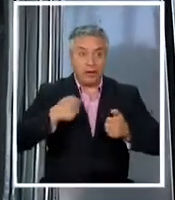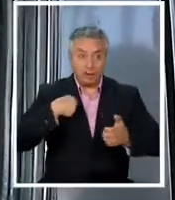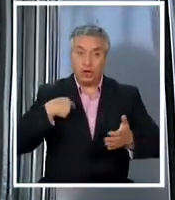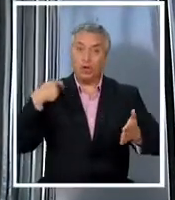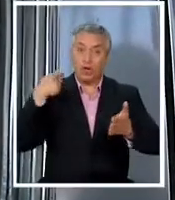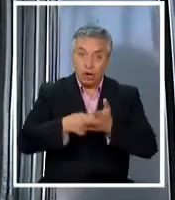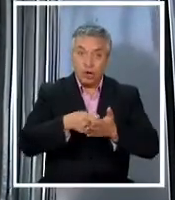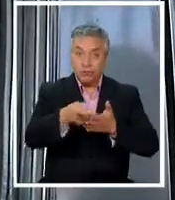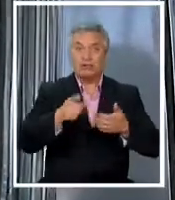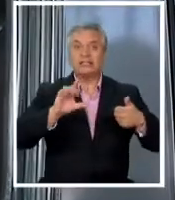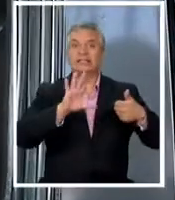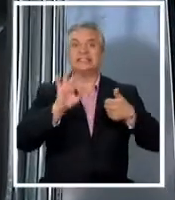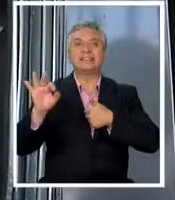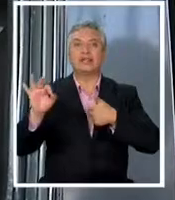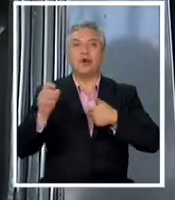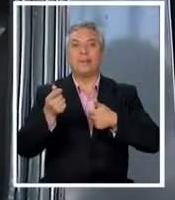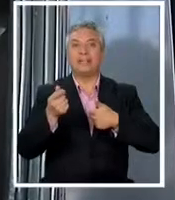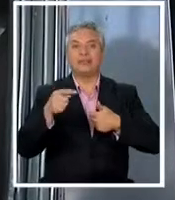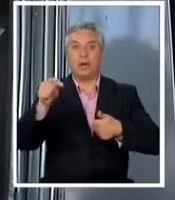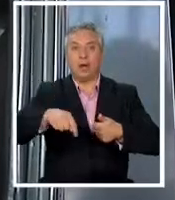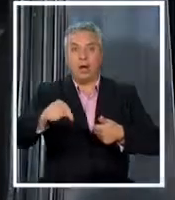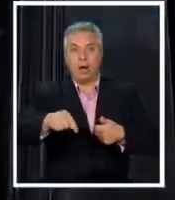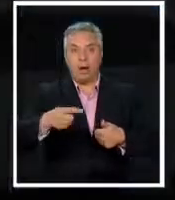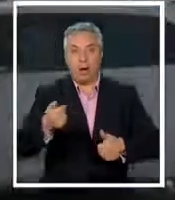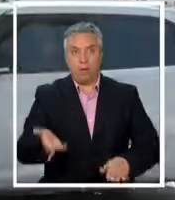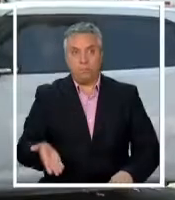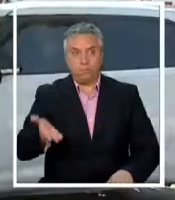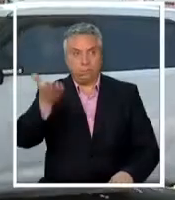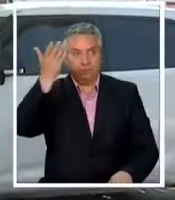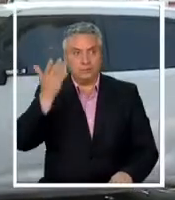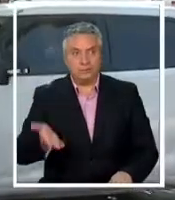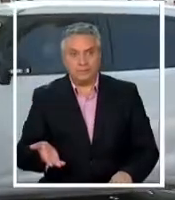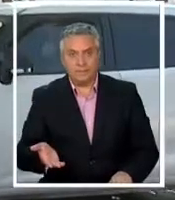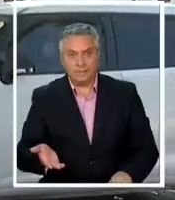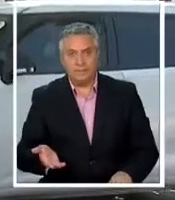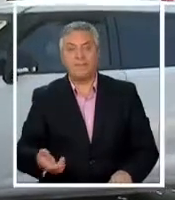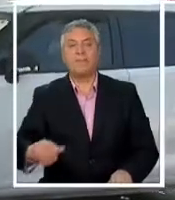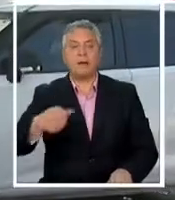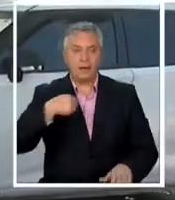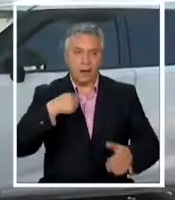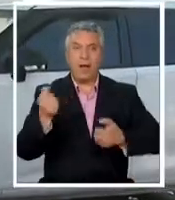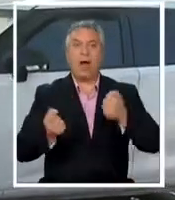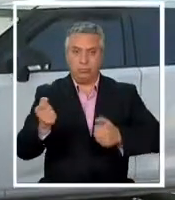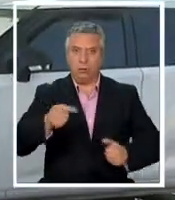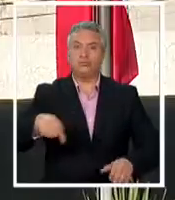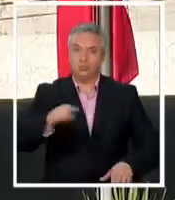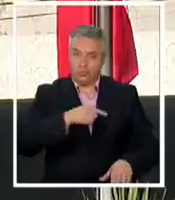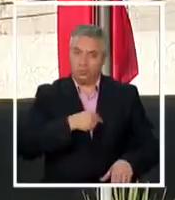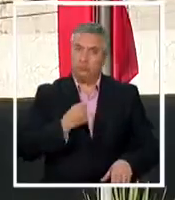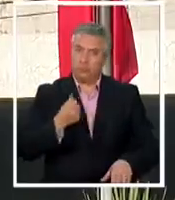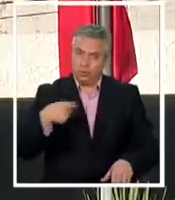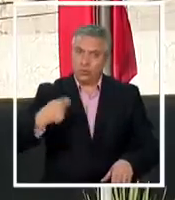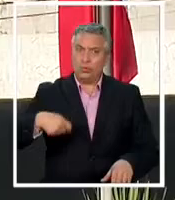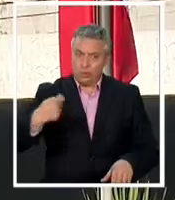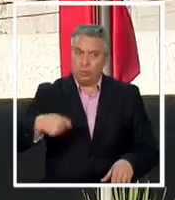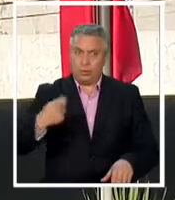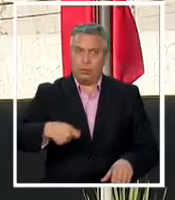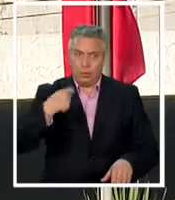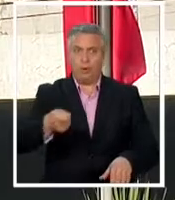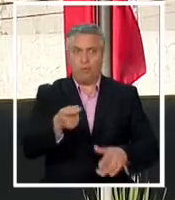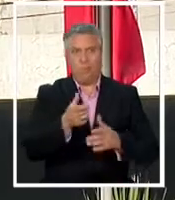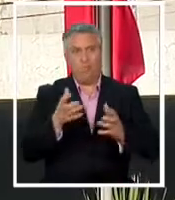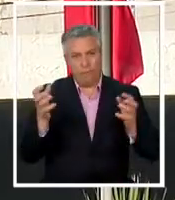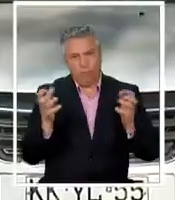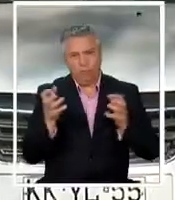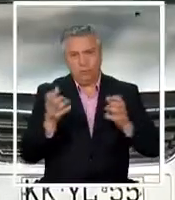a 600 pesos. Y ahora pega en el bolsillo. Alzas que los automovilistas han sentido y que han sido tan fuertes que han